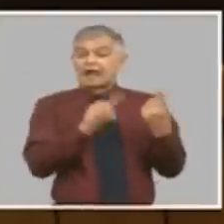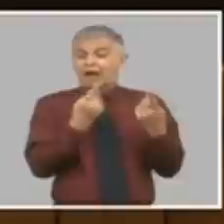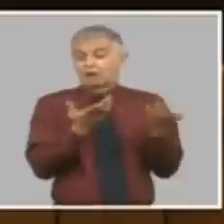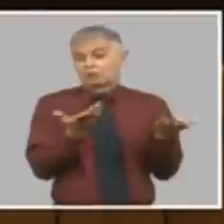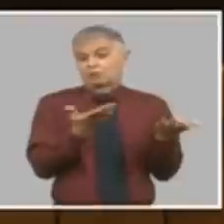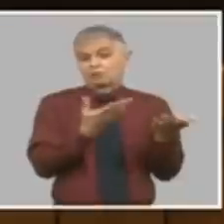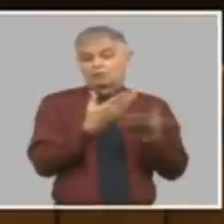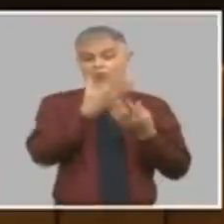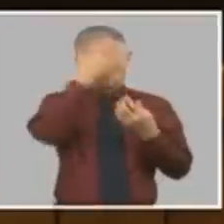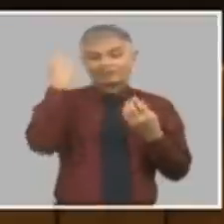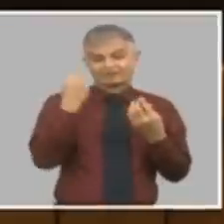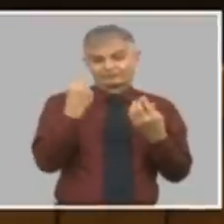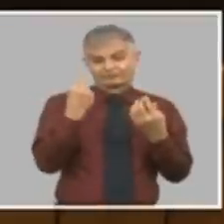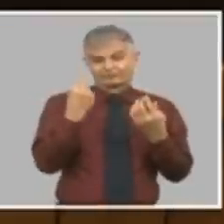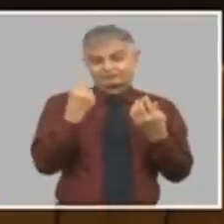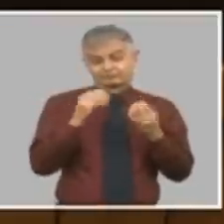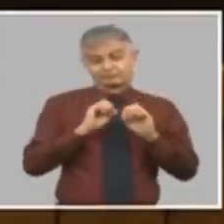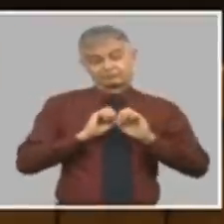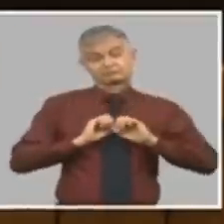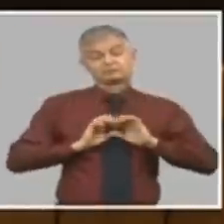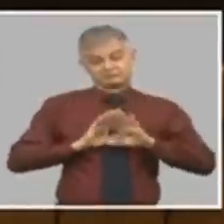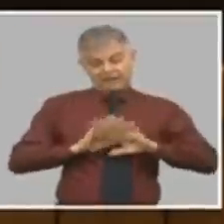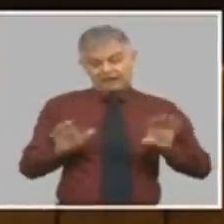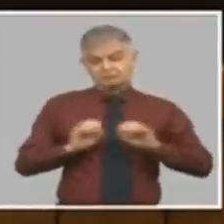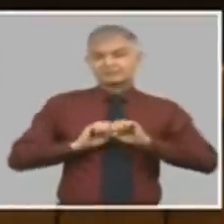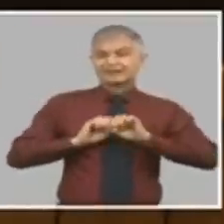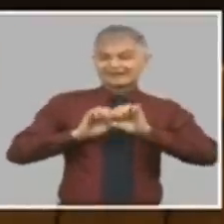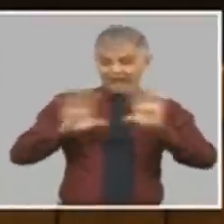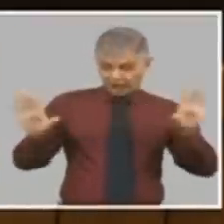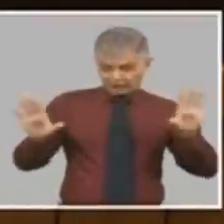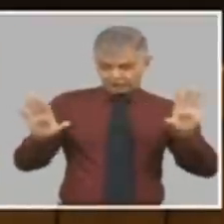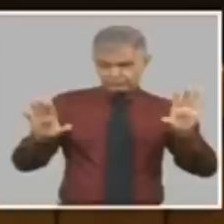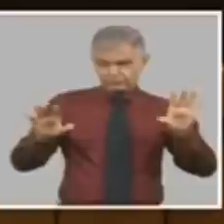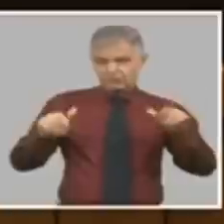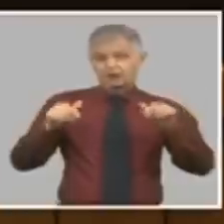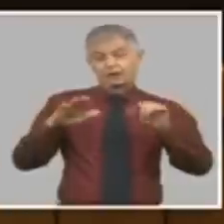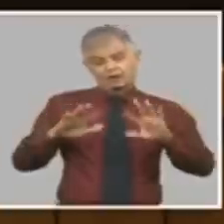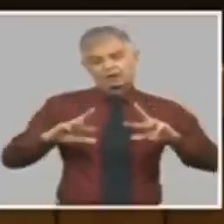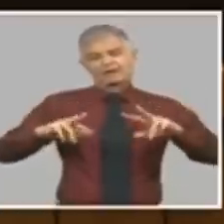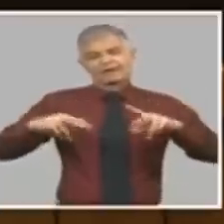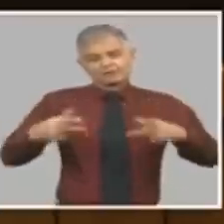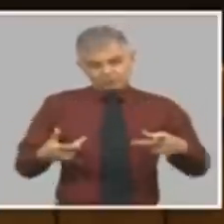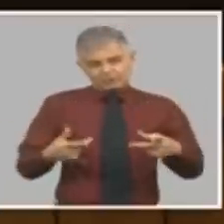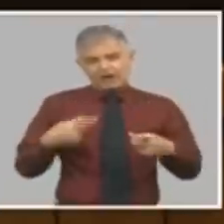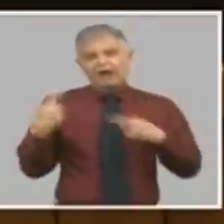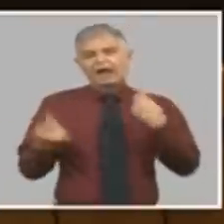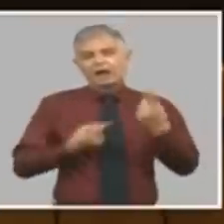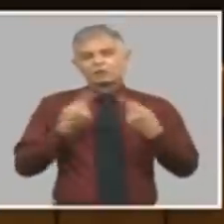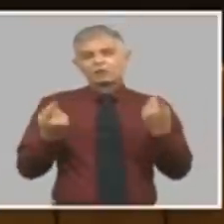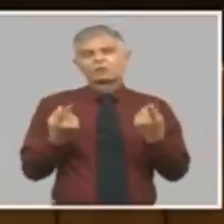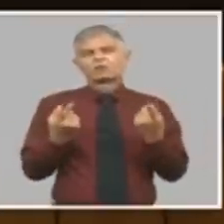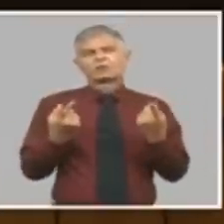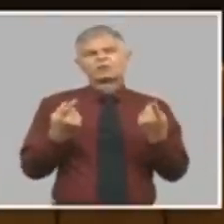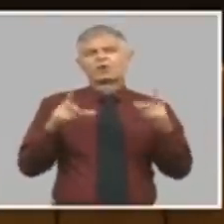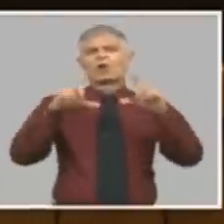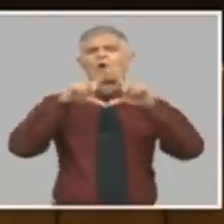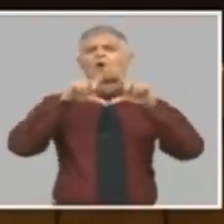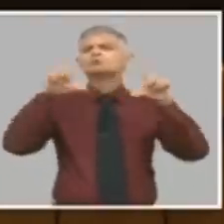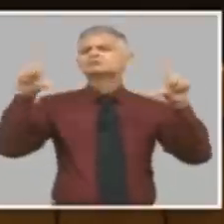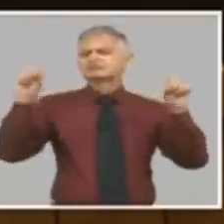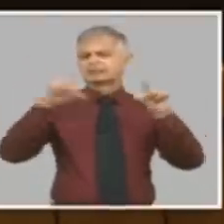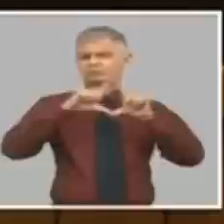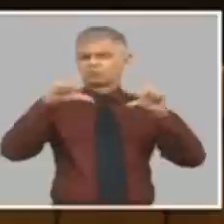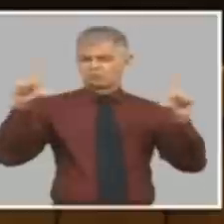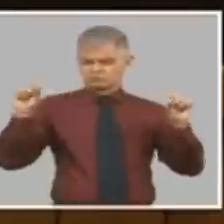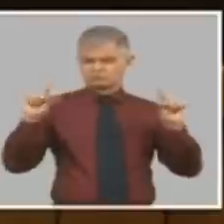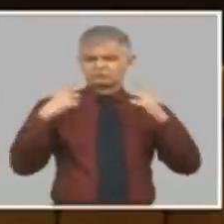Entonces, hecha esa aclaración, yo creo que es bueno otra vez retomar algunos conceptos que ya explicamos